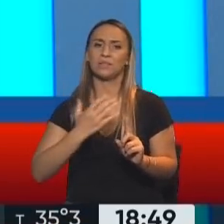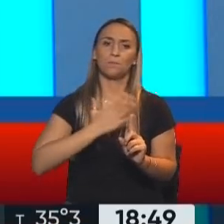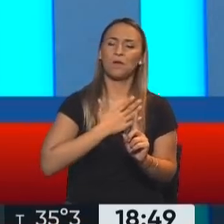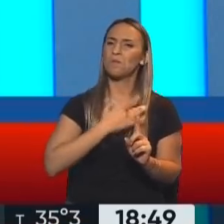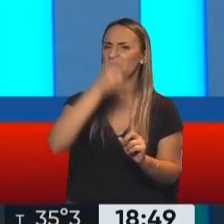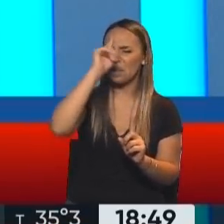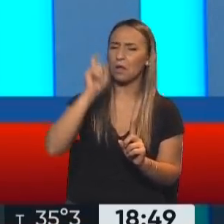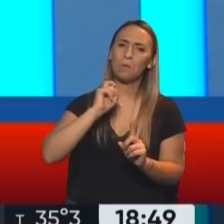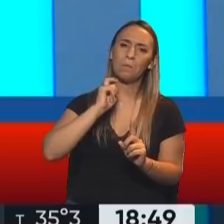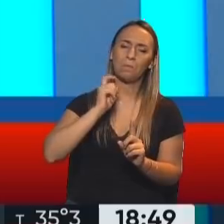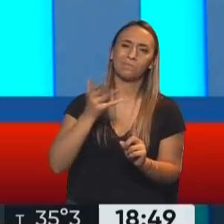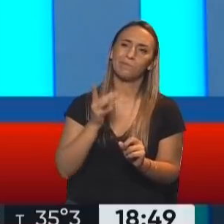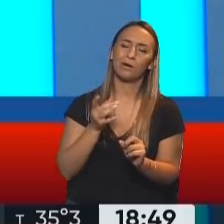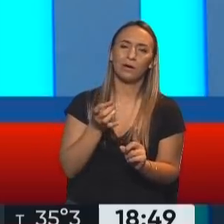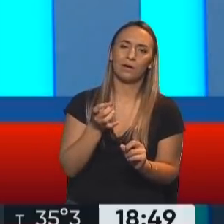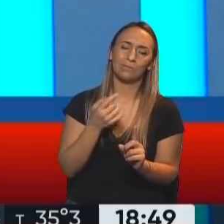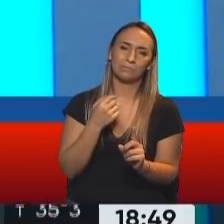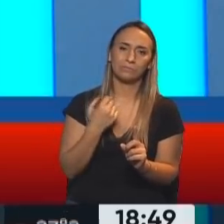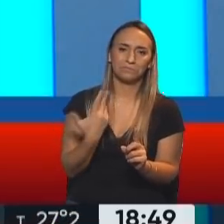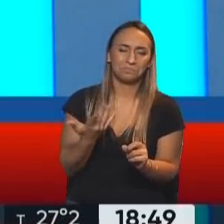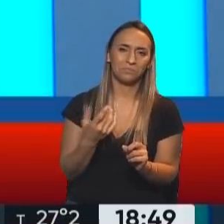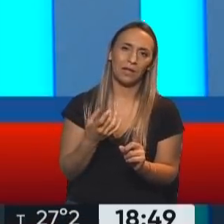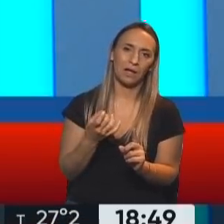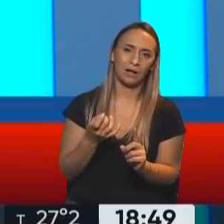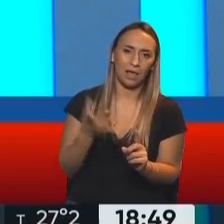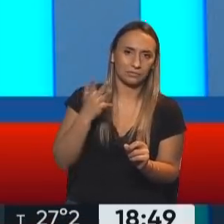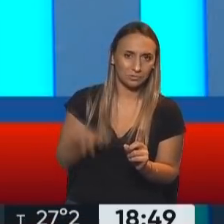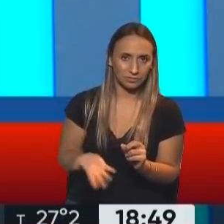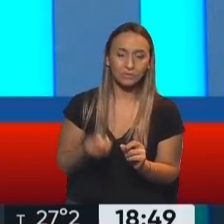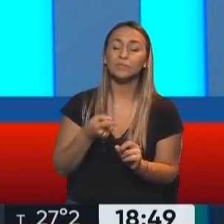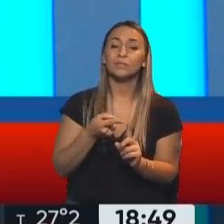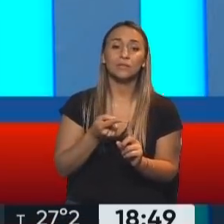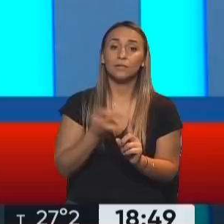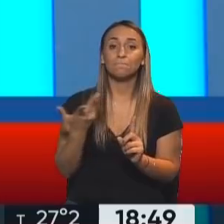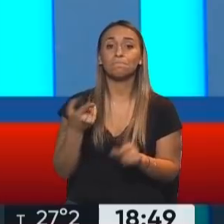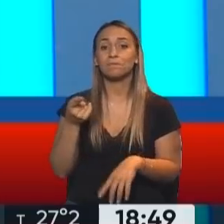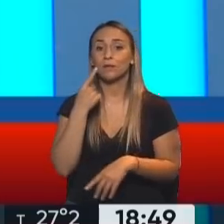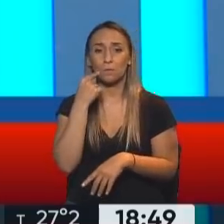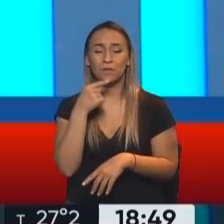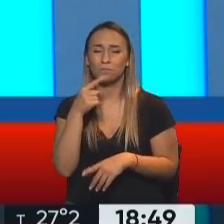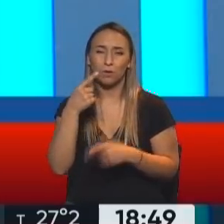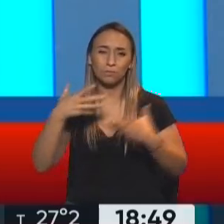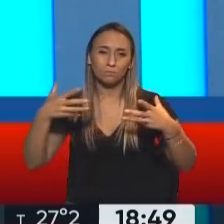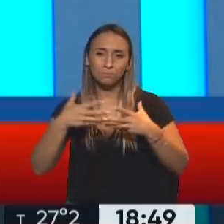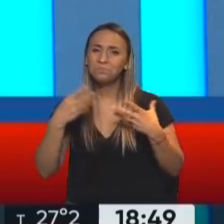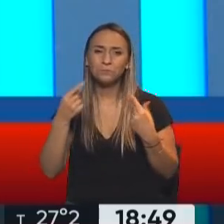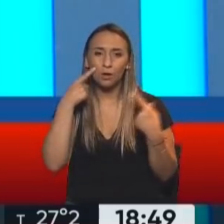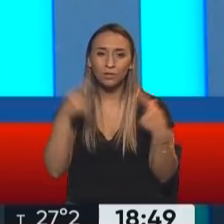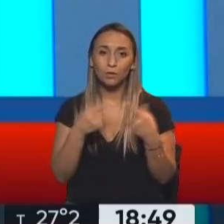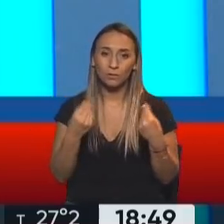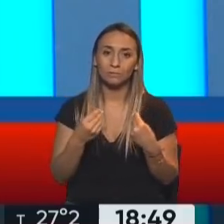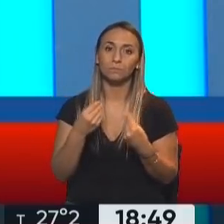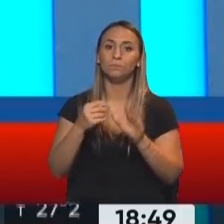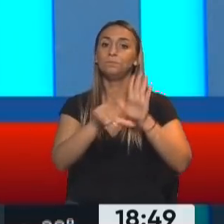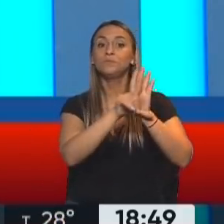lo decía recién Jorge Rachis, que esta expedición corre el velo de un montón de cuestiones. Entre ellas del desguasamiento de la ley de